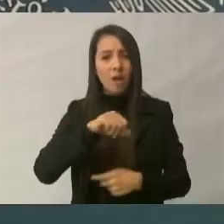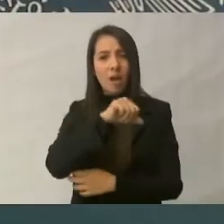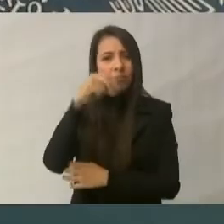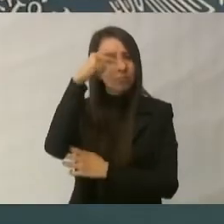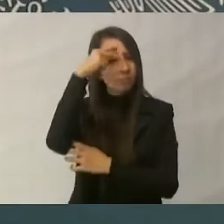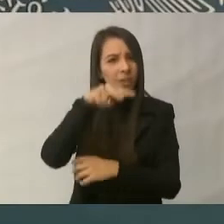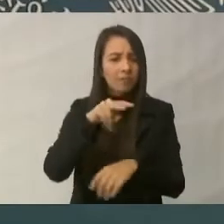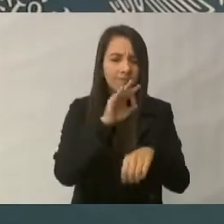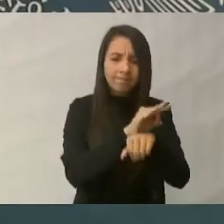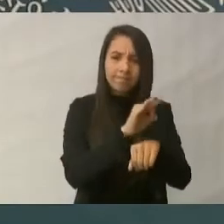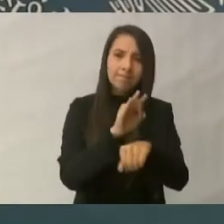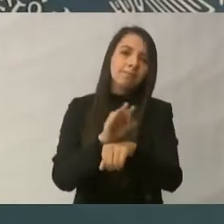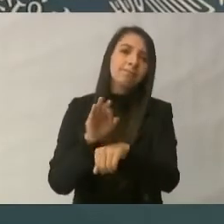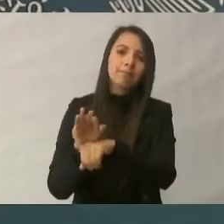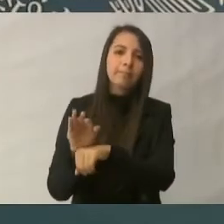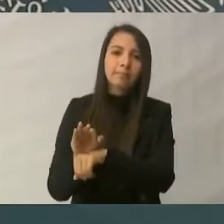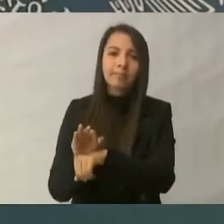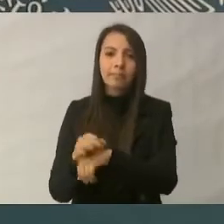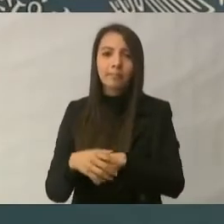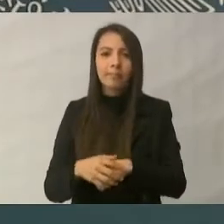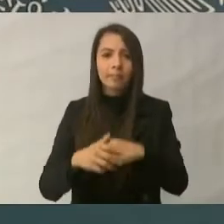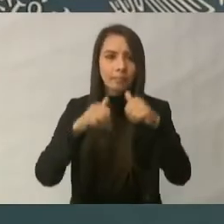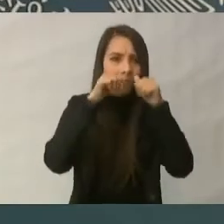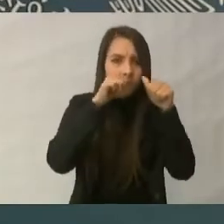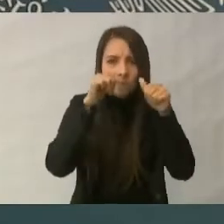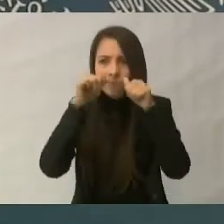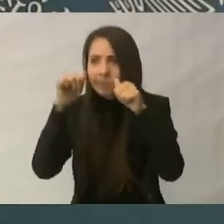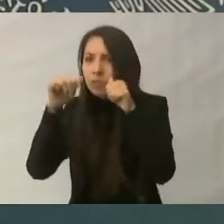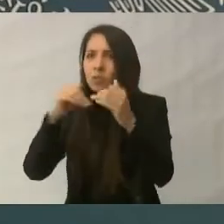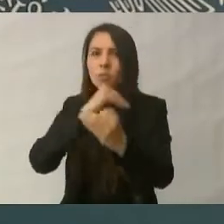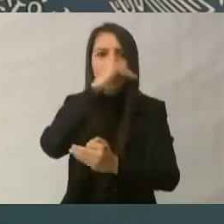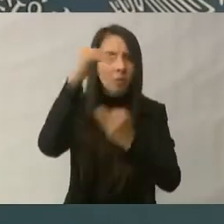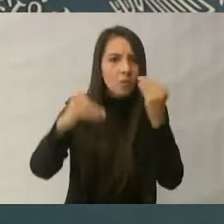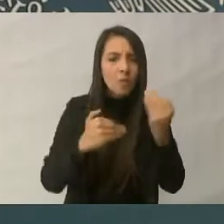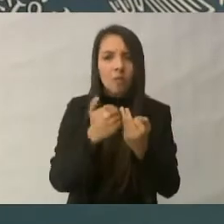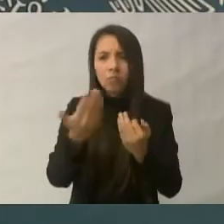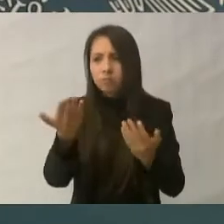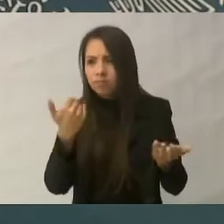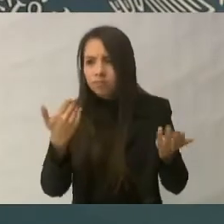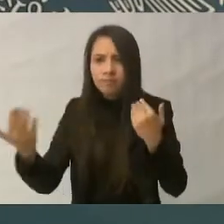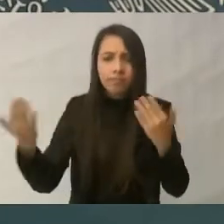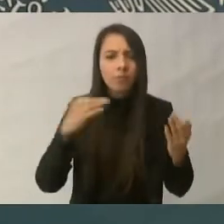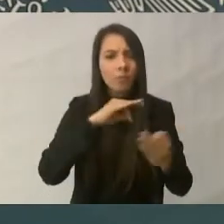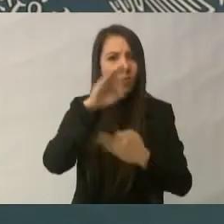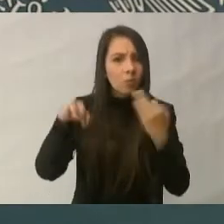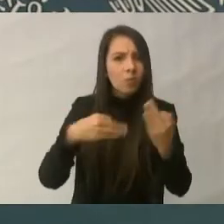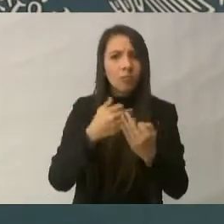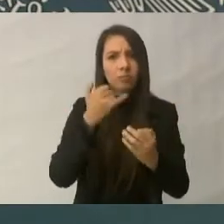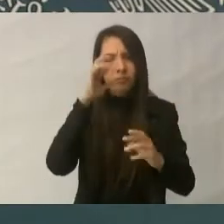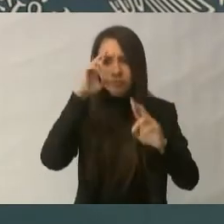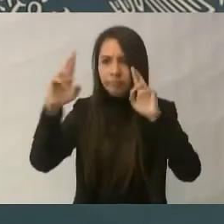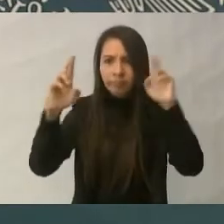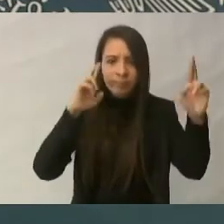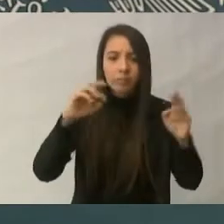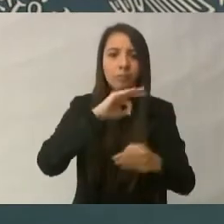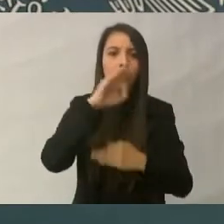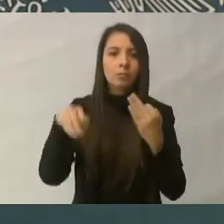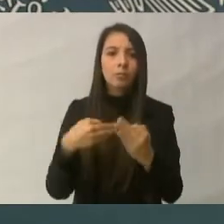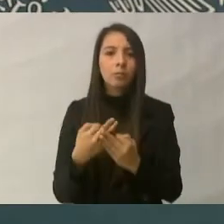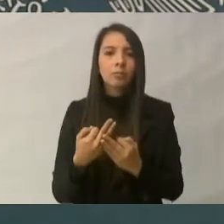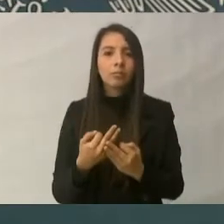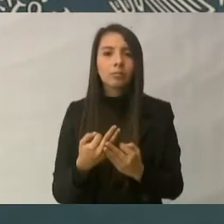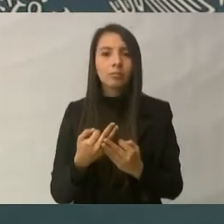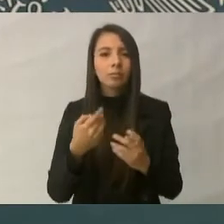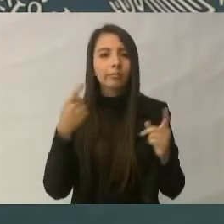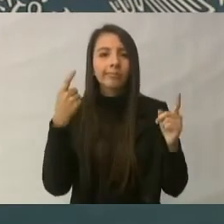atendiendo a todos escuchando a todos respetando a todos y para sentirnos muy bien con